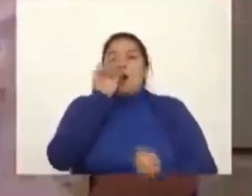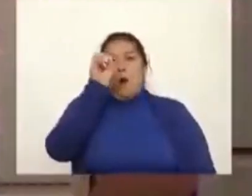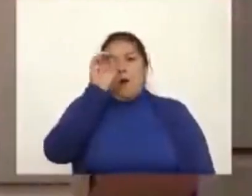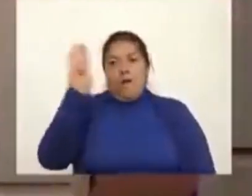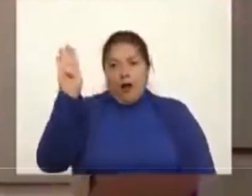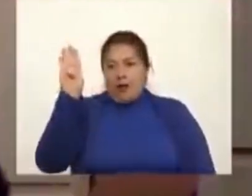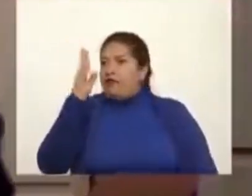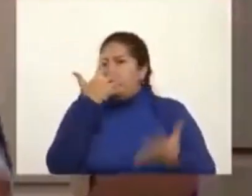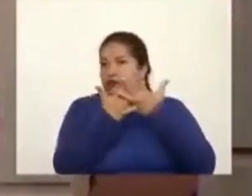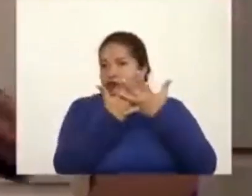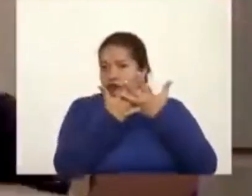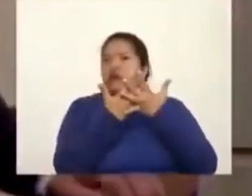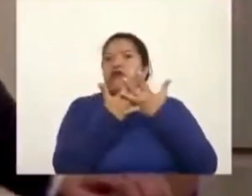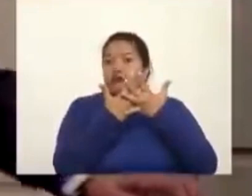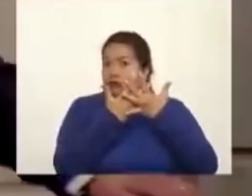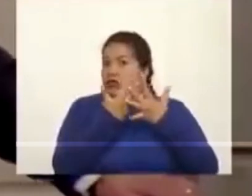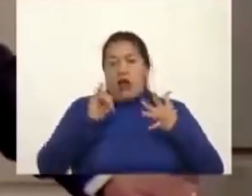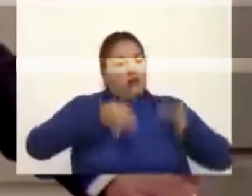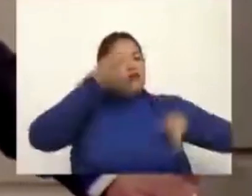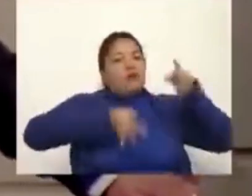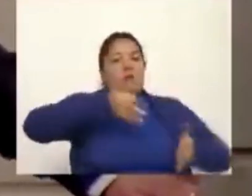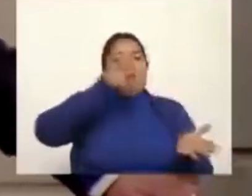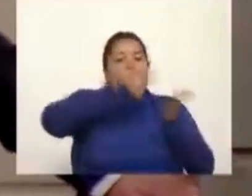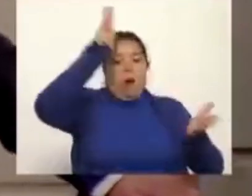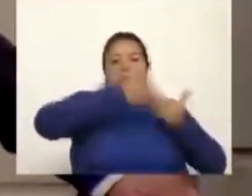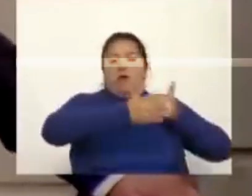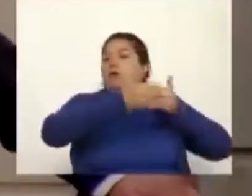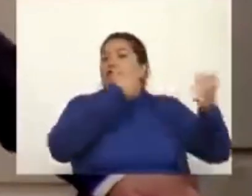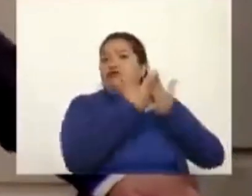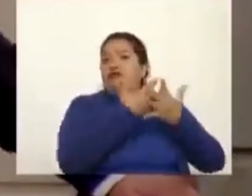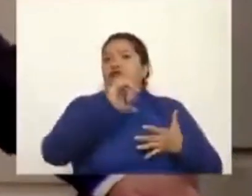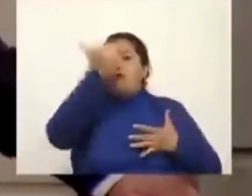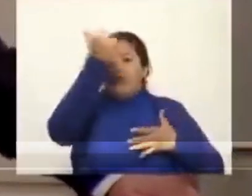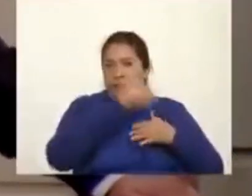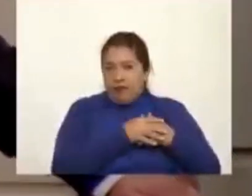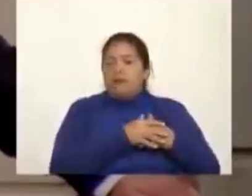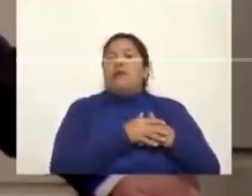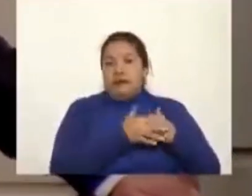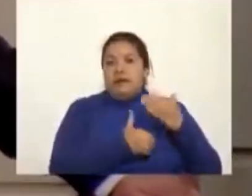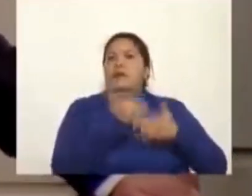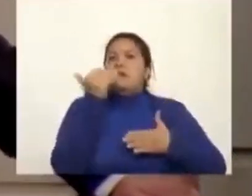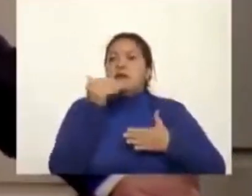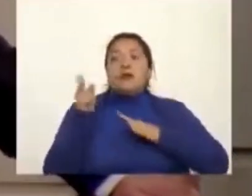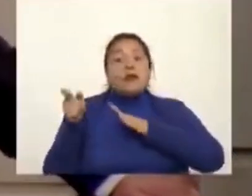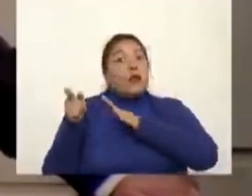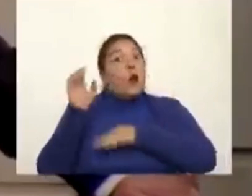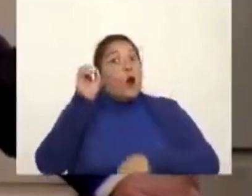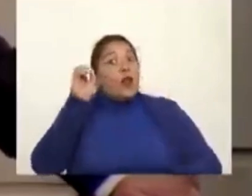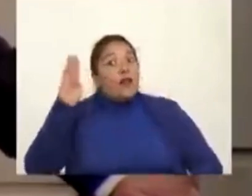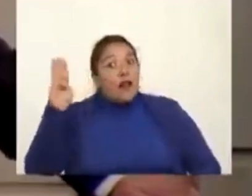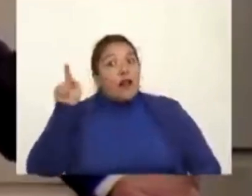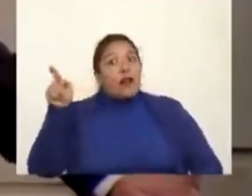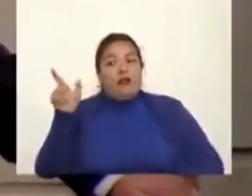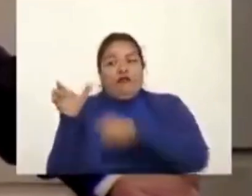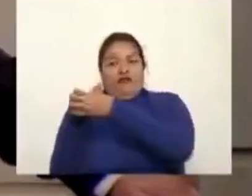y termina con su condena, que es los reclamos que empieza a hacer Odebrecht y sus